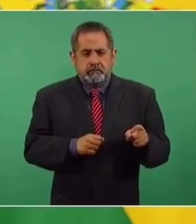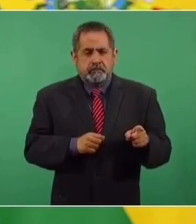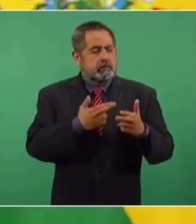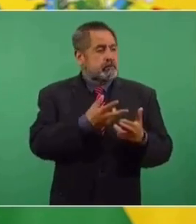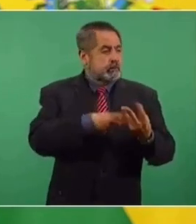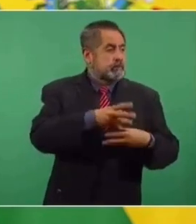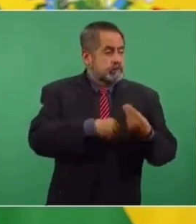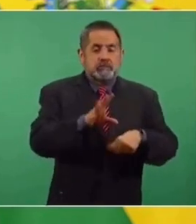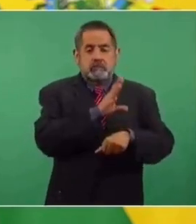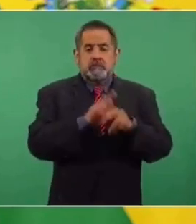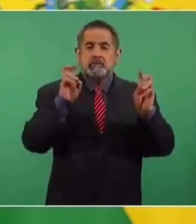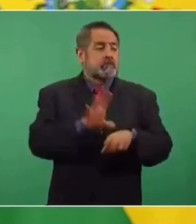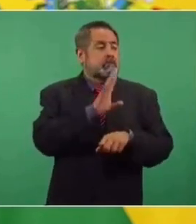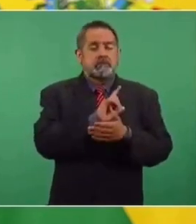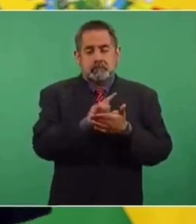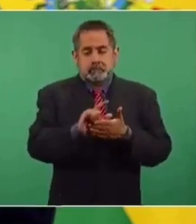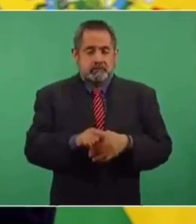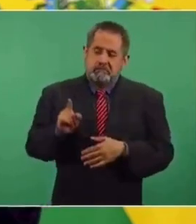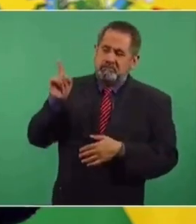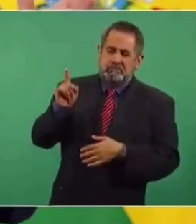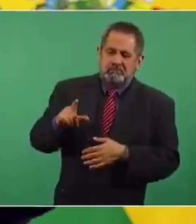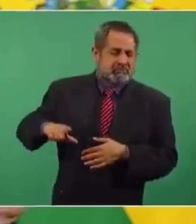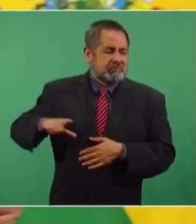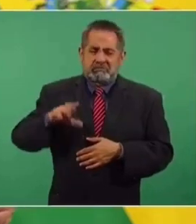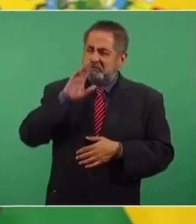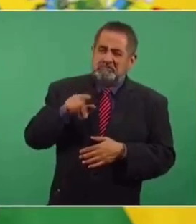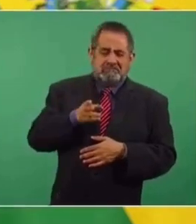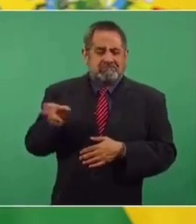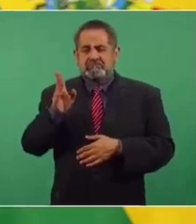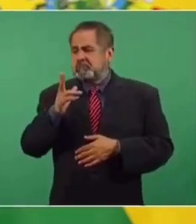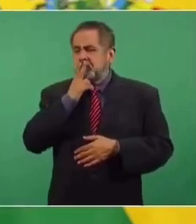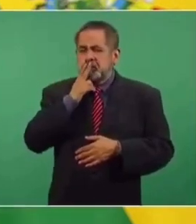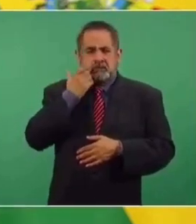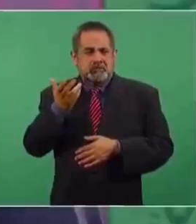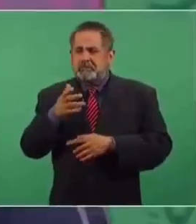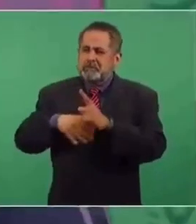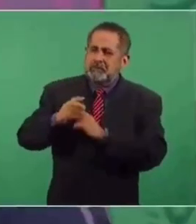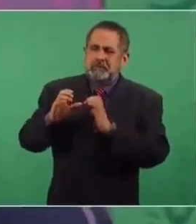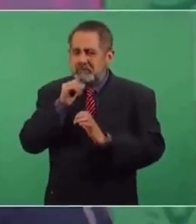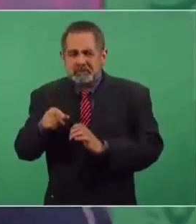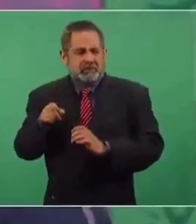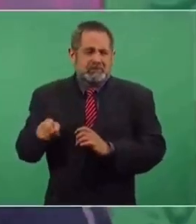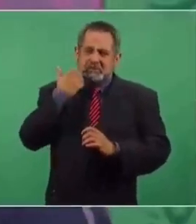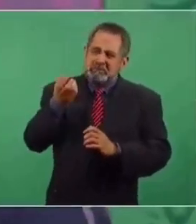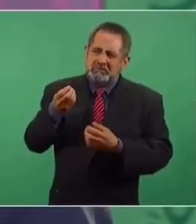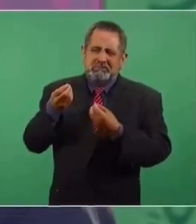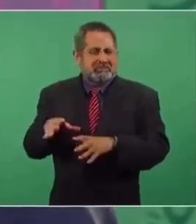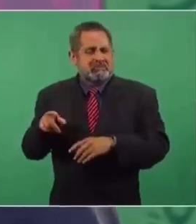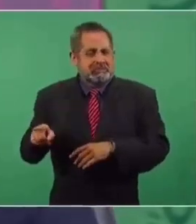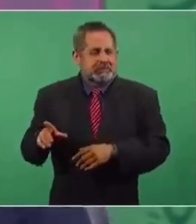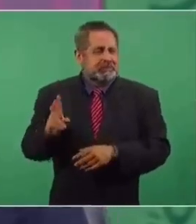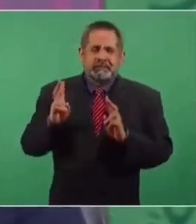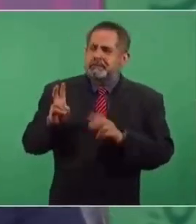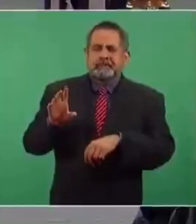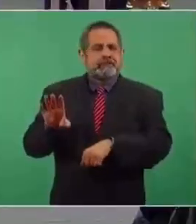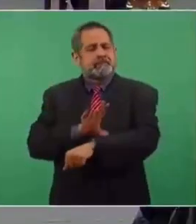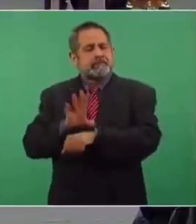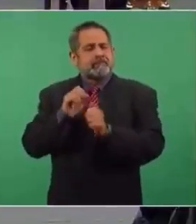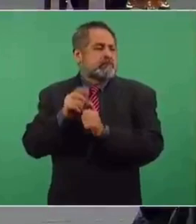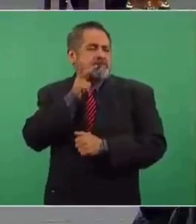renovables, energías limpias y que el gobierno estaba optando por quemar energías